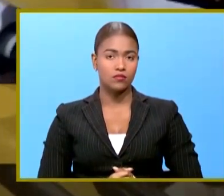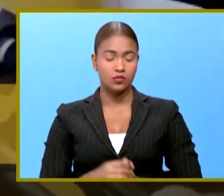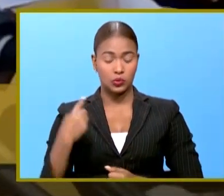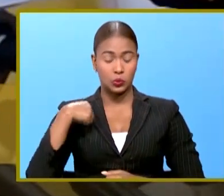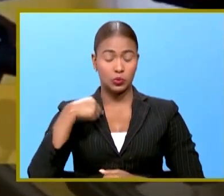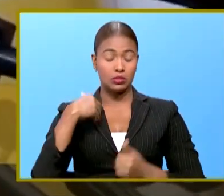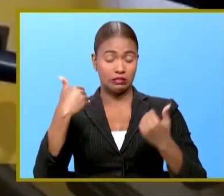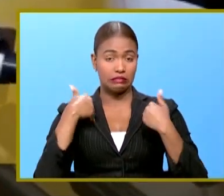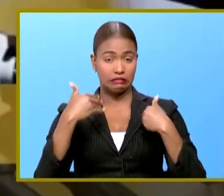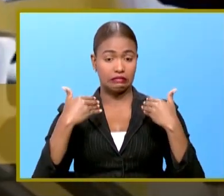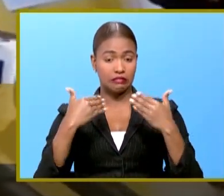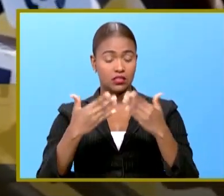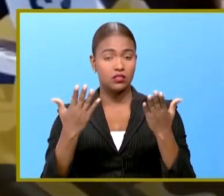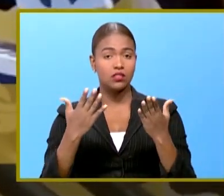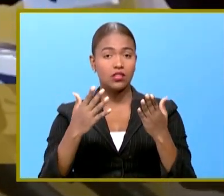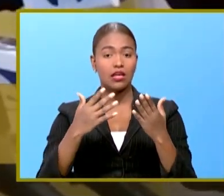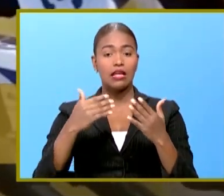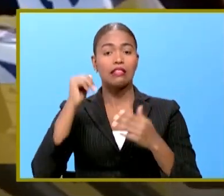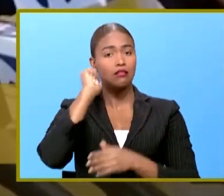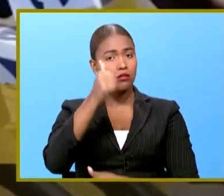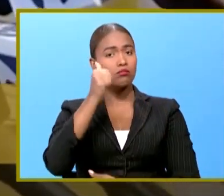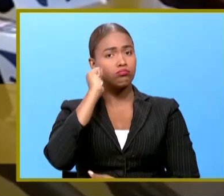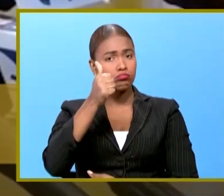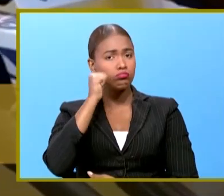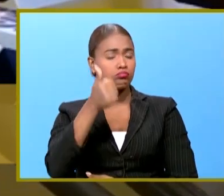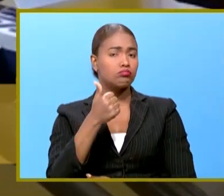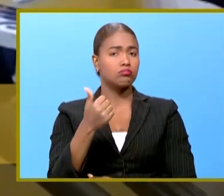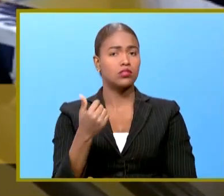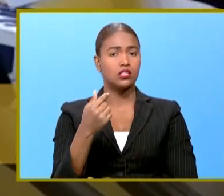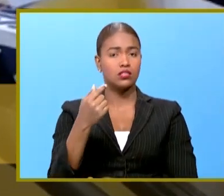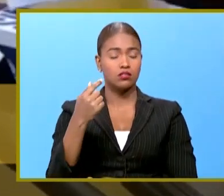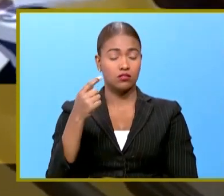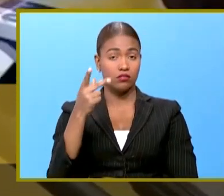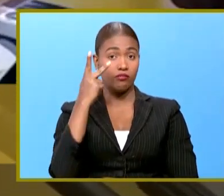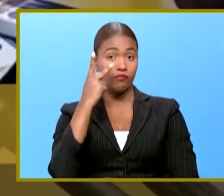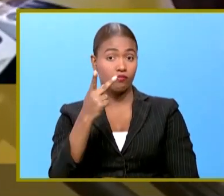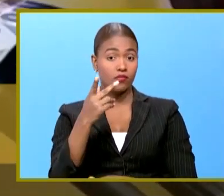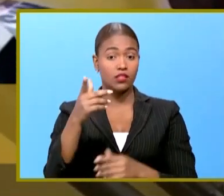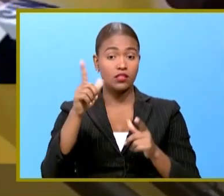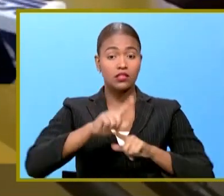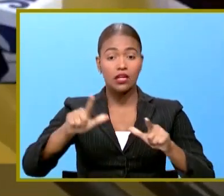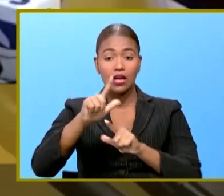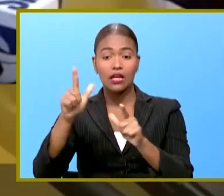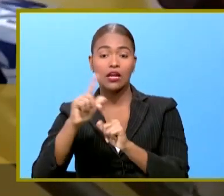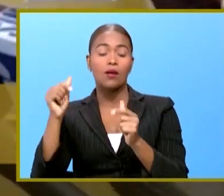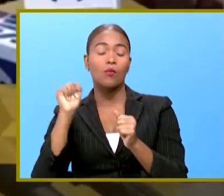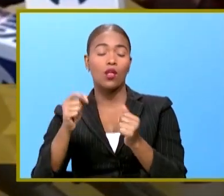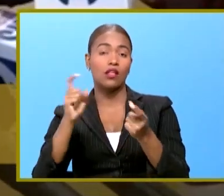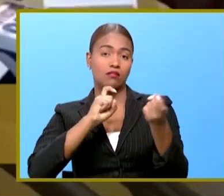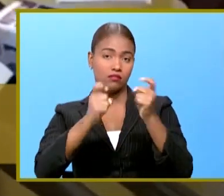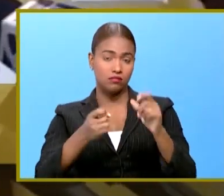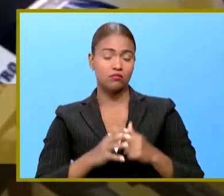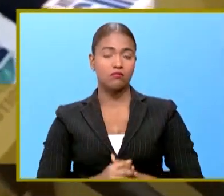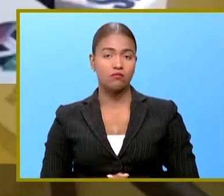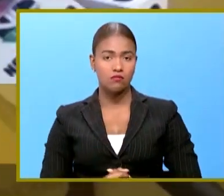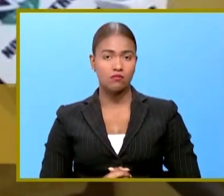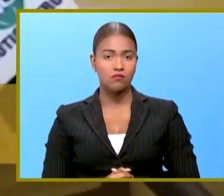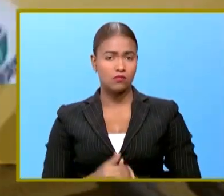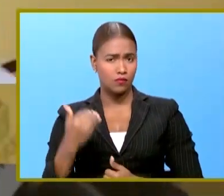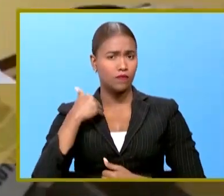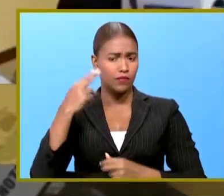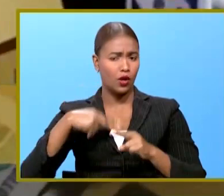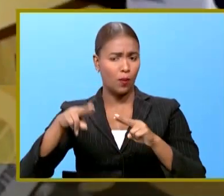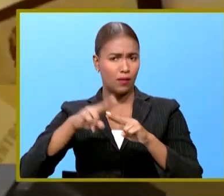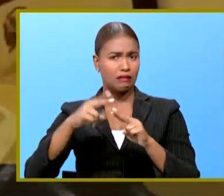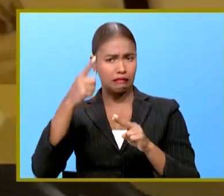Se está haciendo cumplir día por día se corrigen el uso de las mascarillas Se está corrigiendo ¿Ha habido aumento